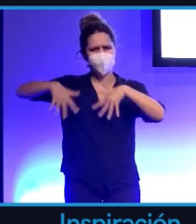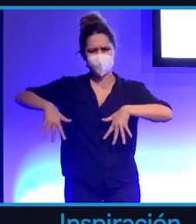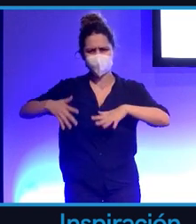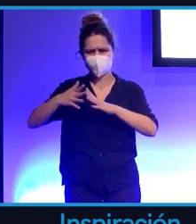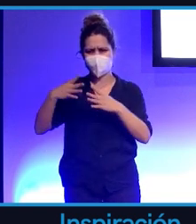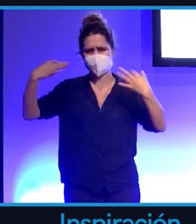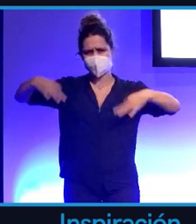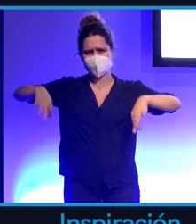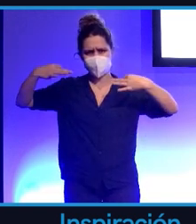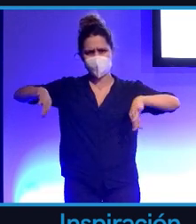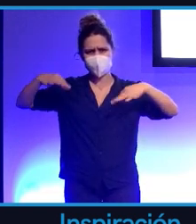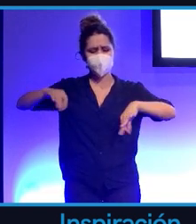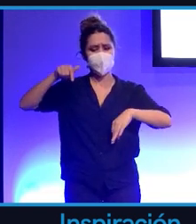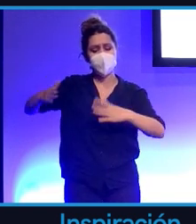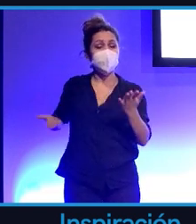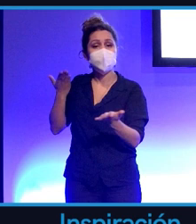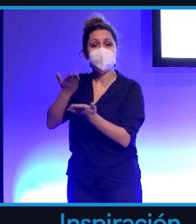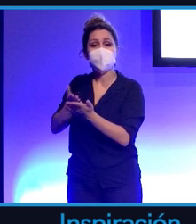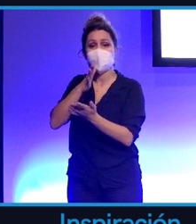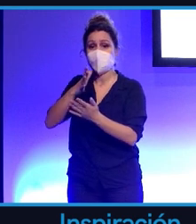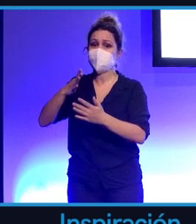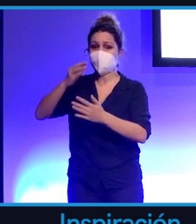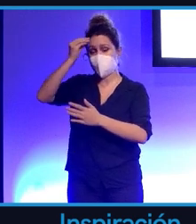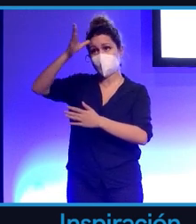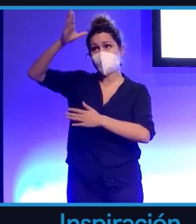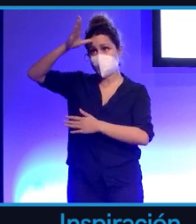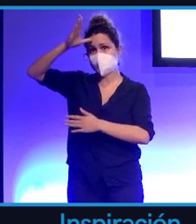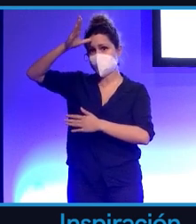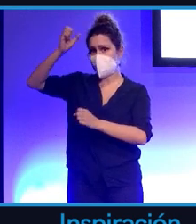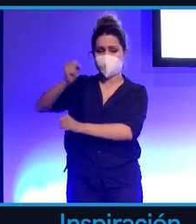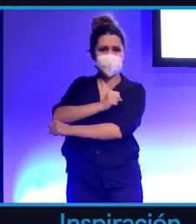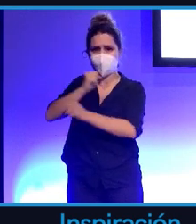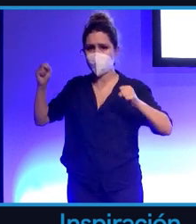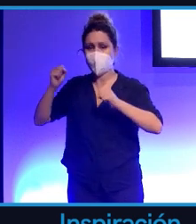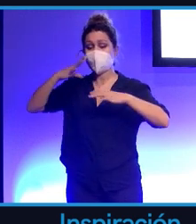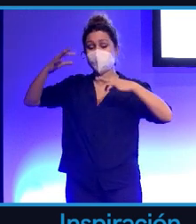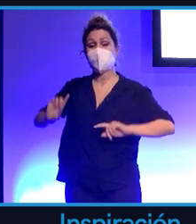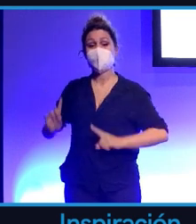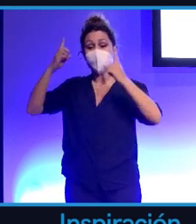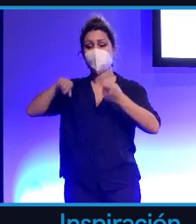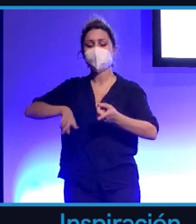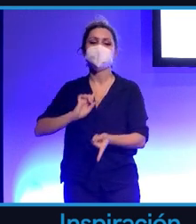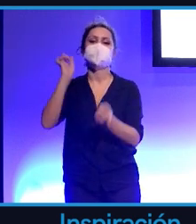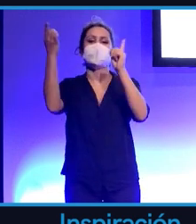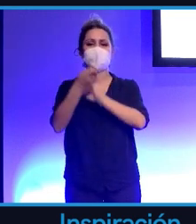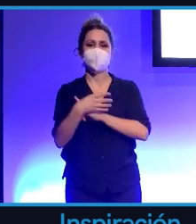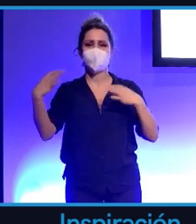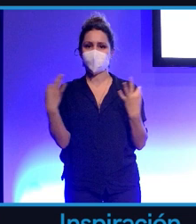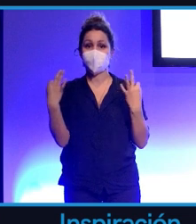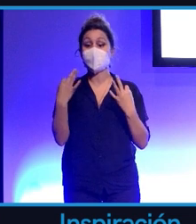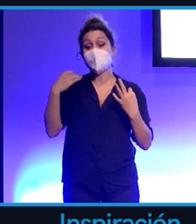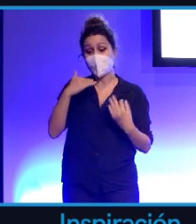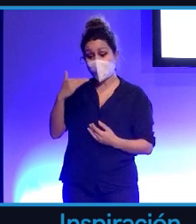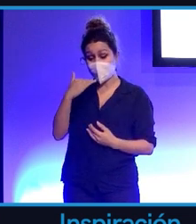Pues lo que se está proponiendo es, para llegar a esa superinteligencia y para llegar a una inteligencia más segura, hay que cambiar algo. Entonces,